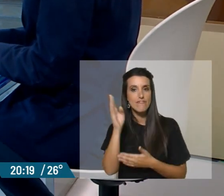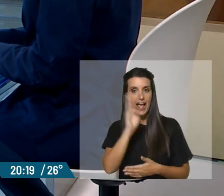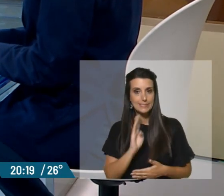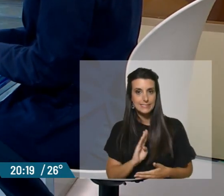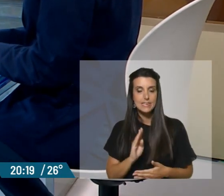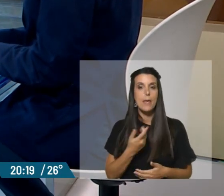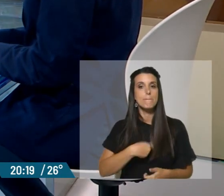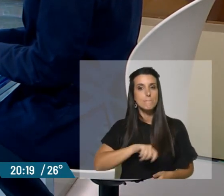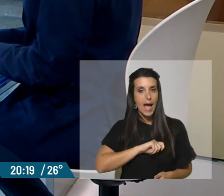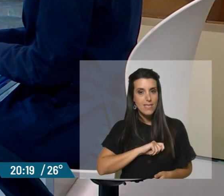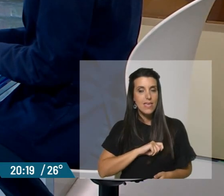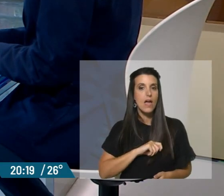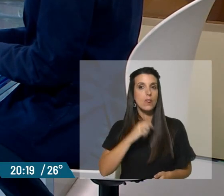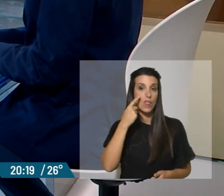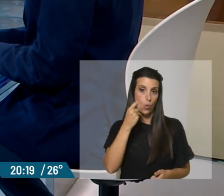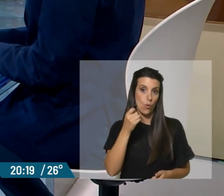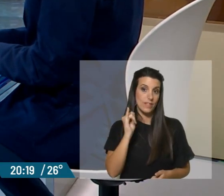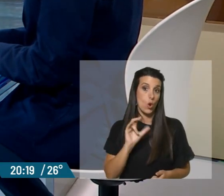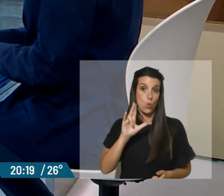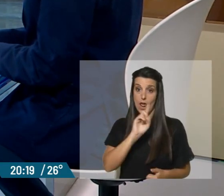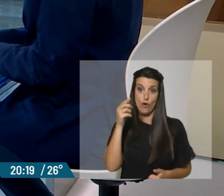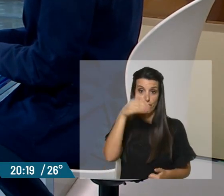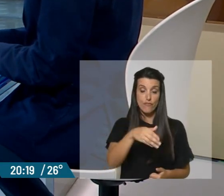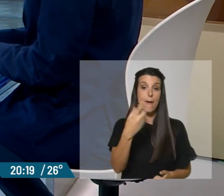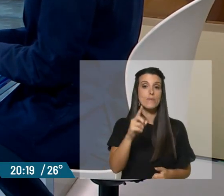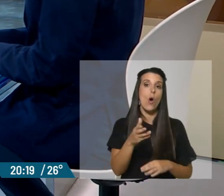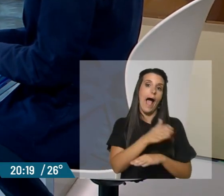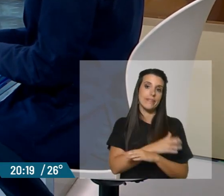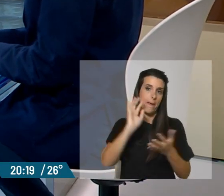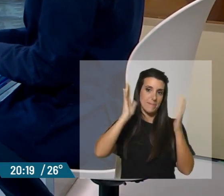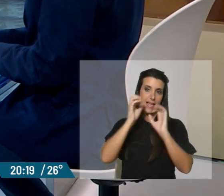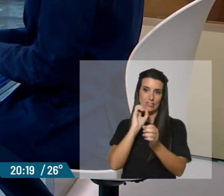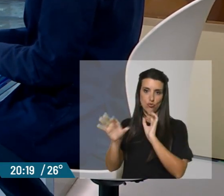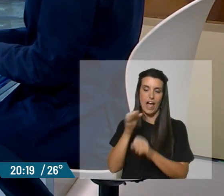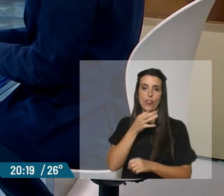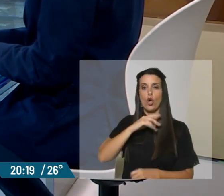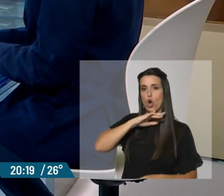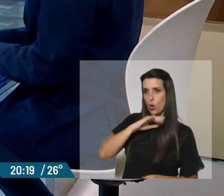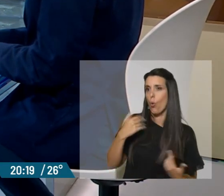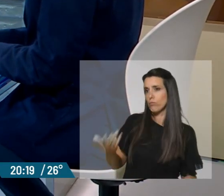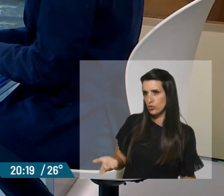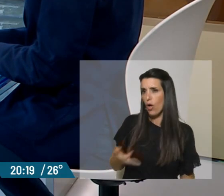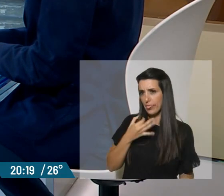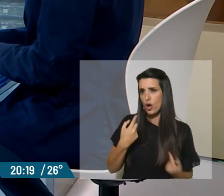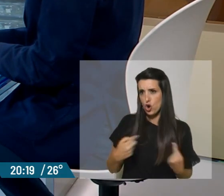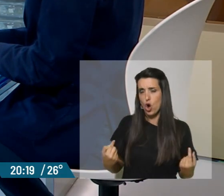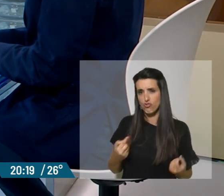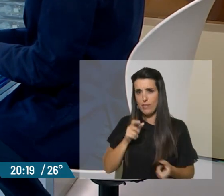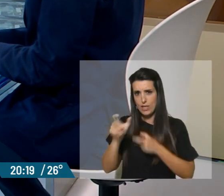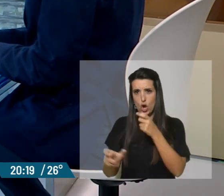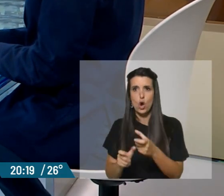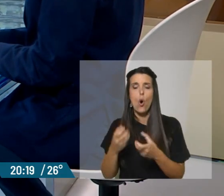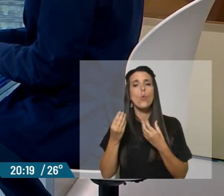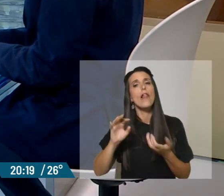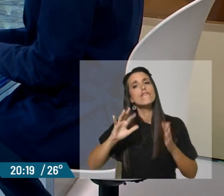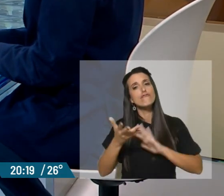de España. Muy notorio. Muy no fuera Lula, pero lo había insultado antes Milei, le había dicho corrupto, una cantidad de cosas. ¿Cuál es la